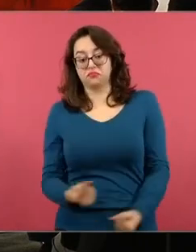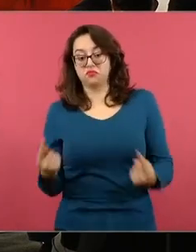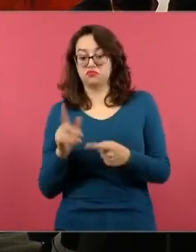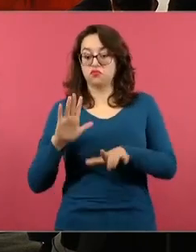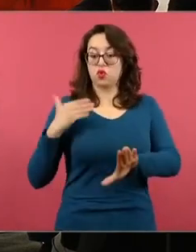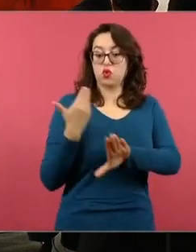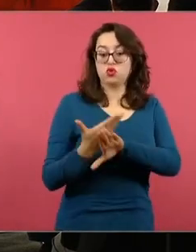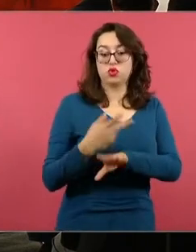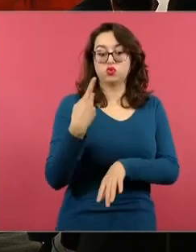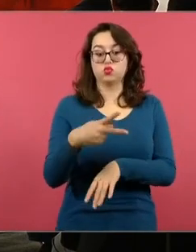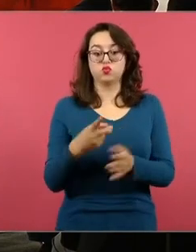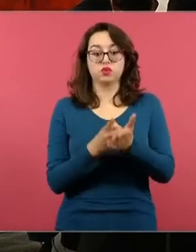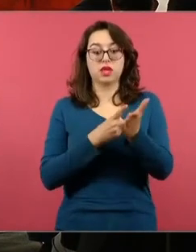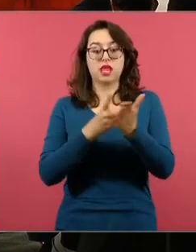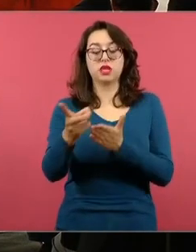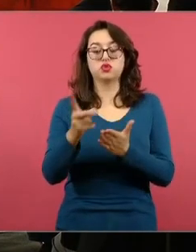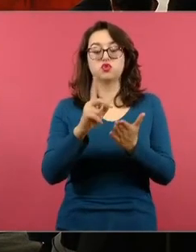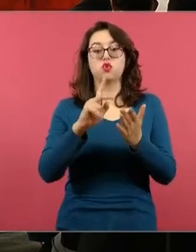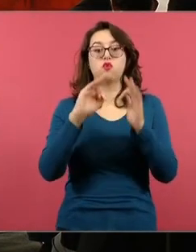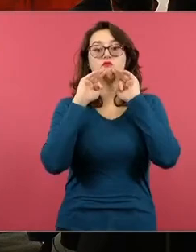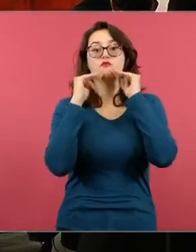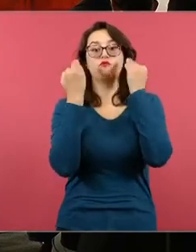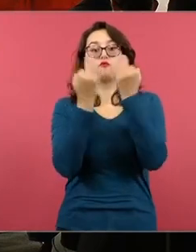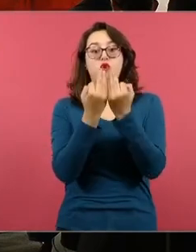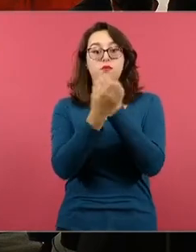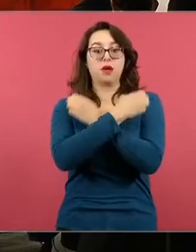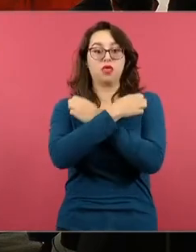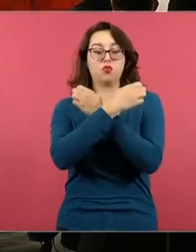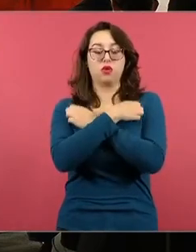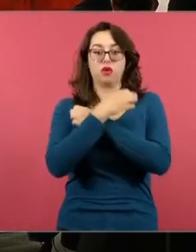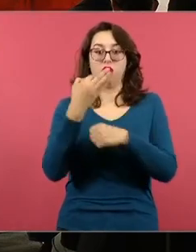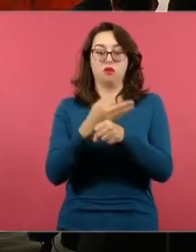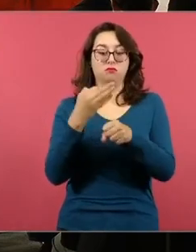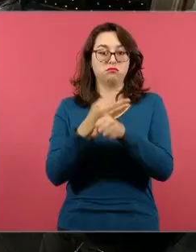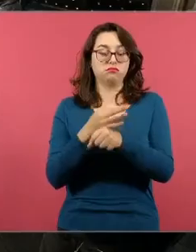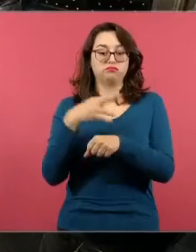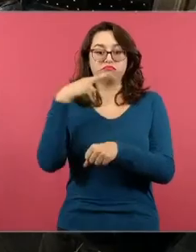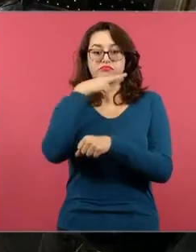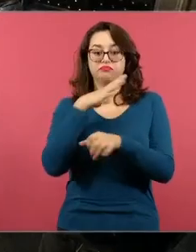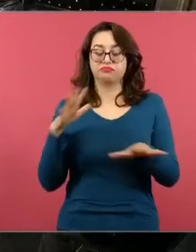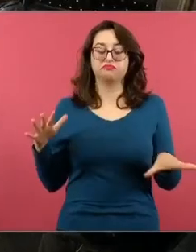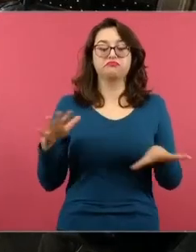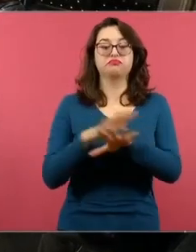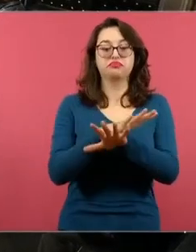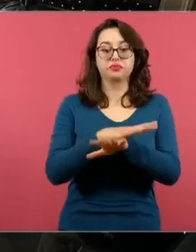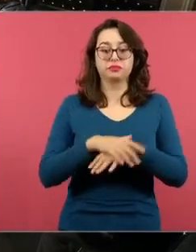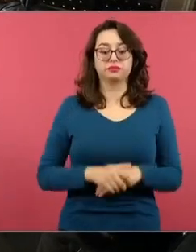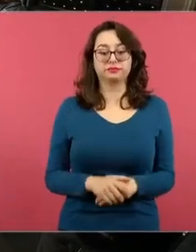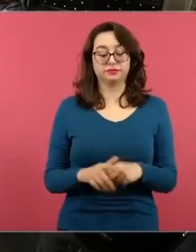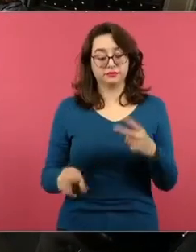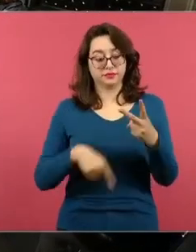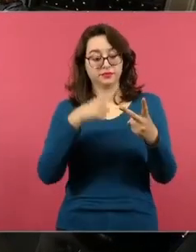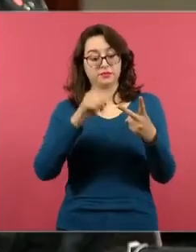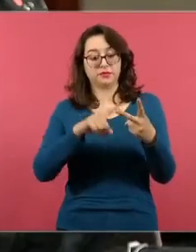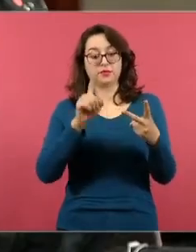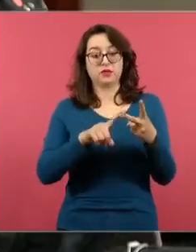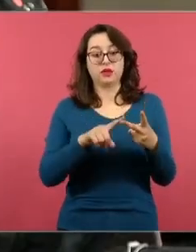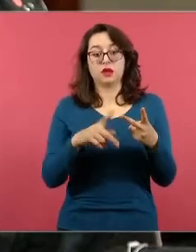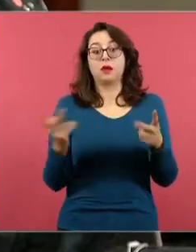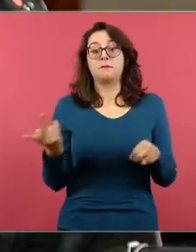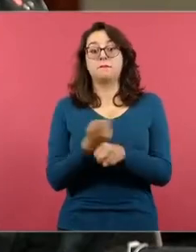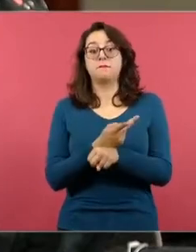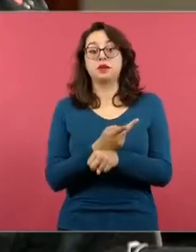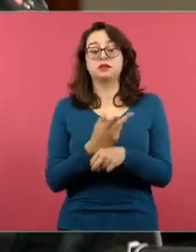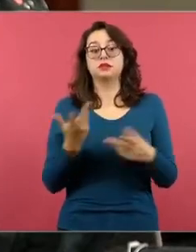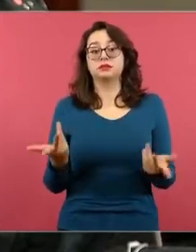que los niños no cambien de manera abrupta de un modelo educativo a otro y brevemente si nos puede actualizar la situación